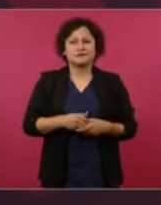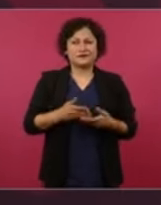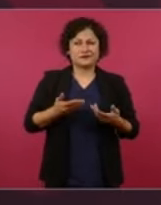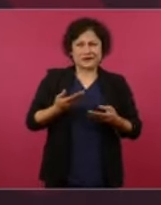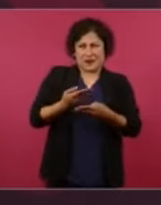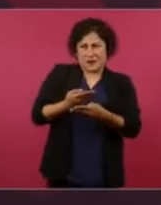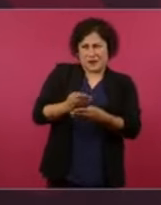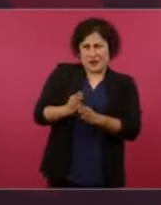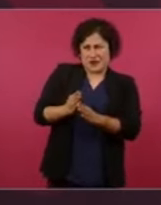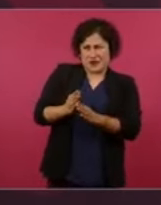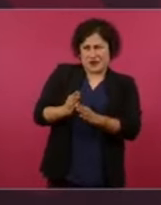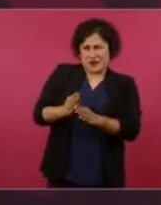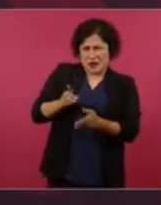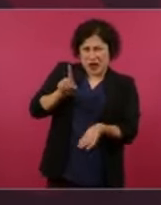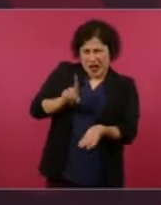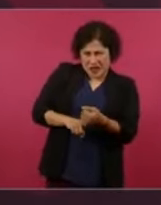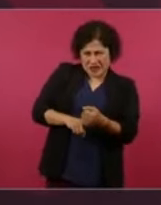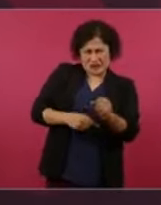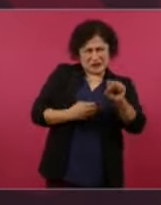estatal.